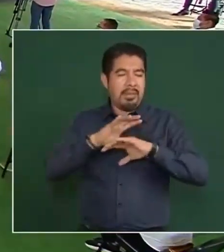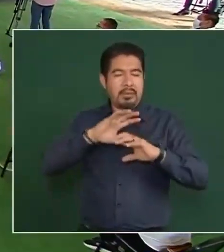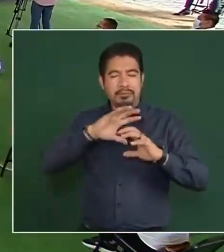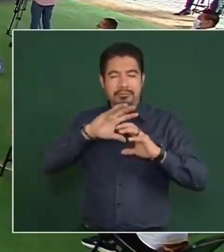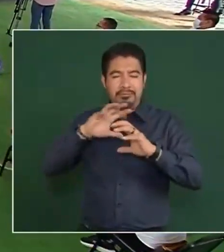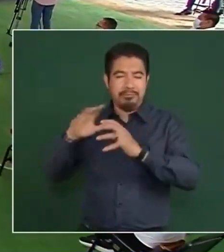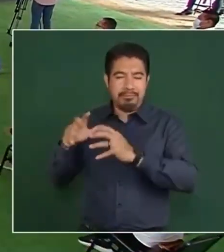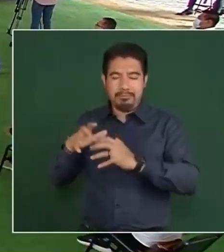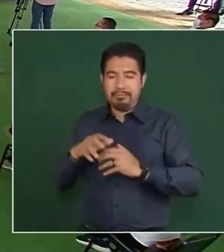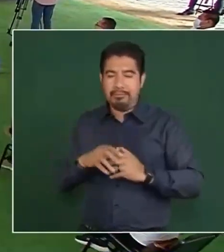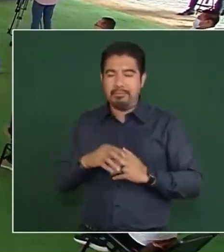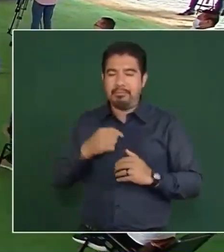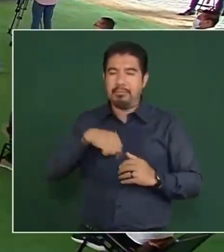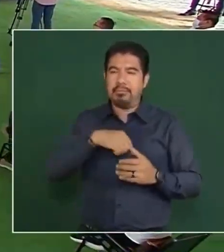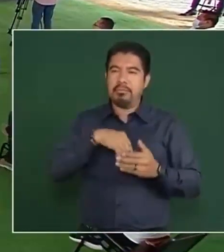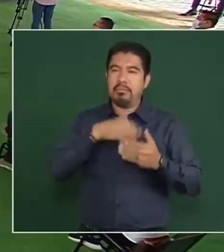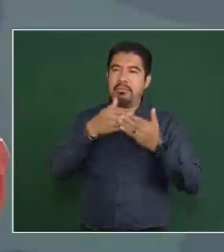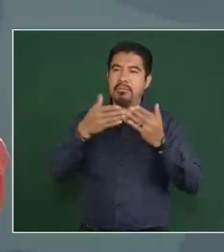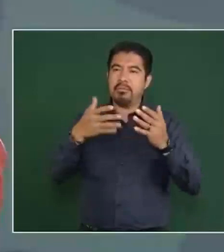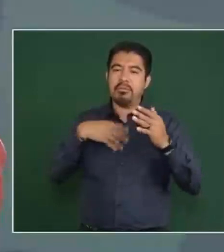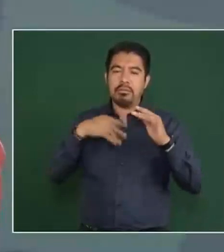hablar,